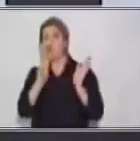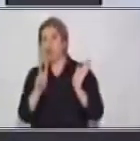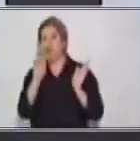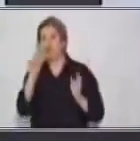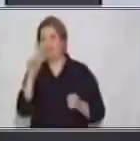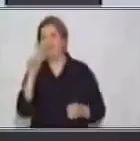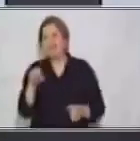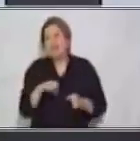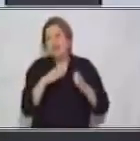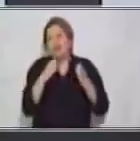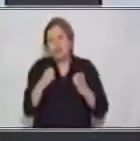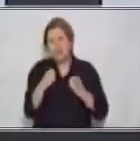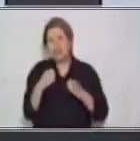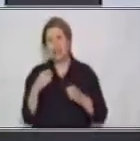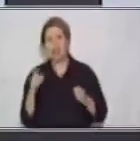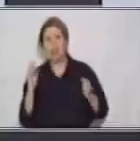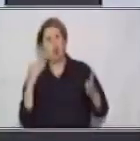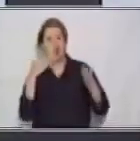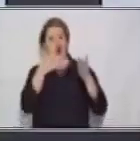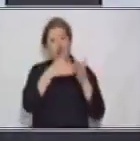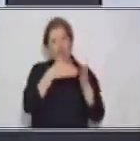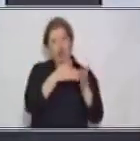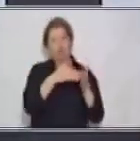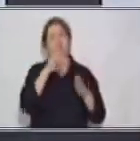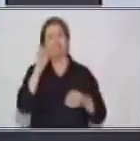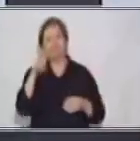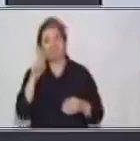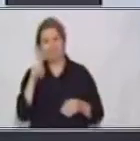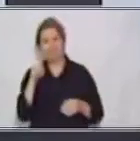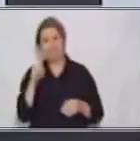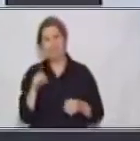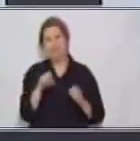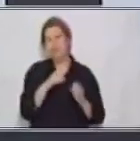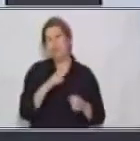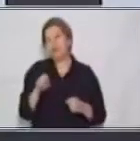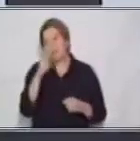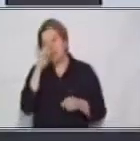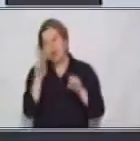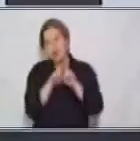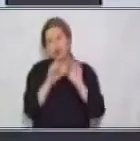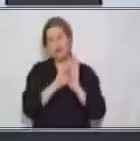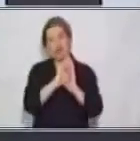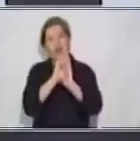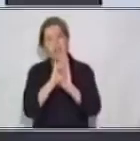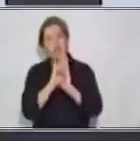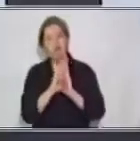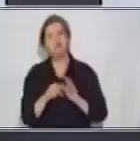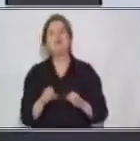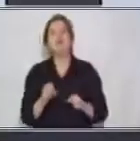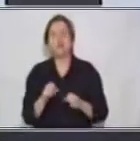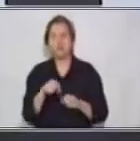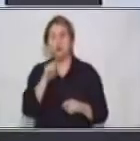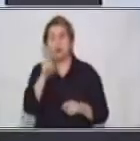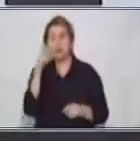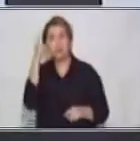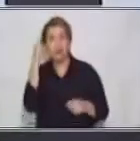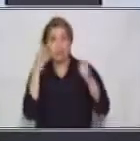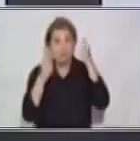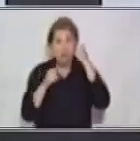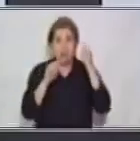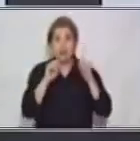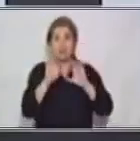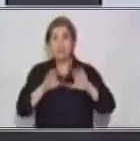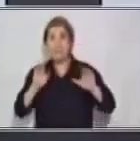porque vamos a tener unos pequeños ejemplos, ¿verdad? Que son muy comunes. Ustedes han dado cuenta, niños y niñas, que